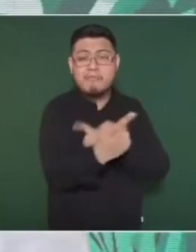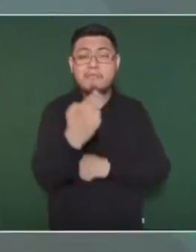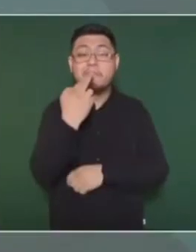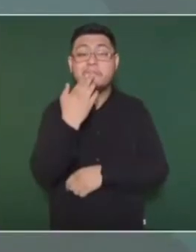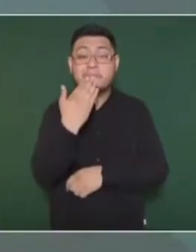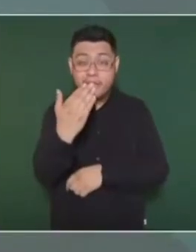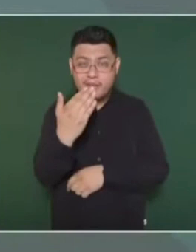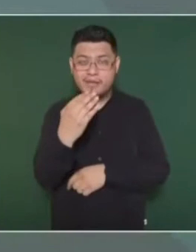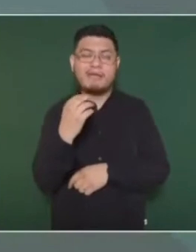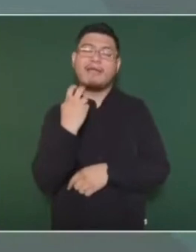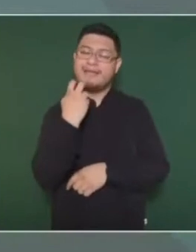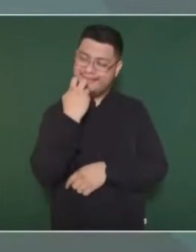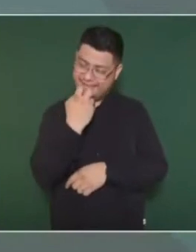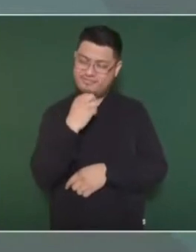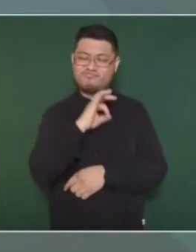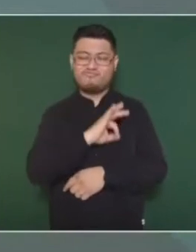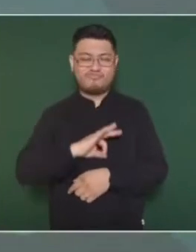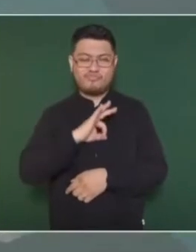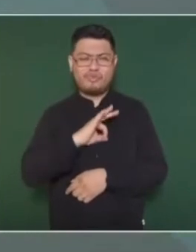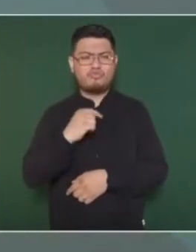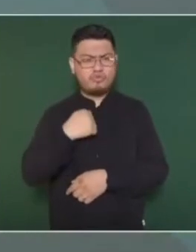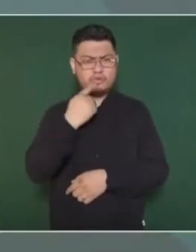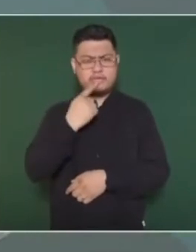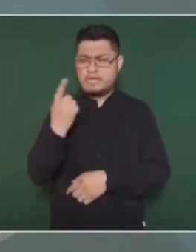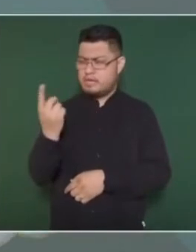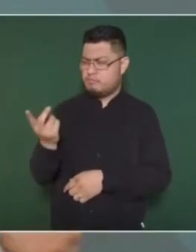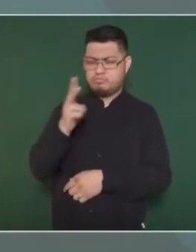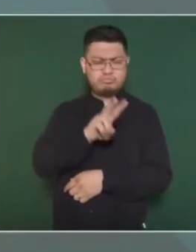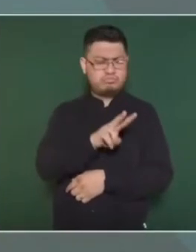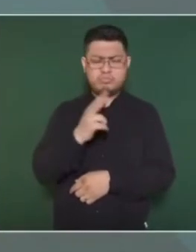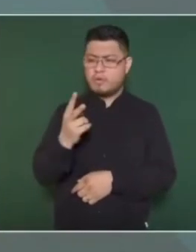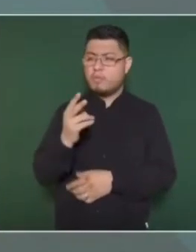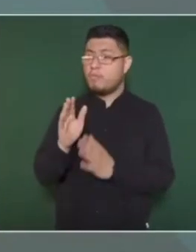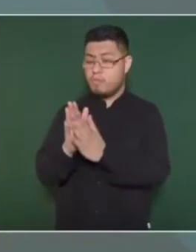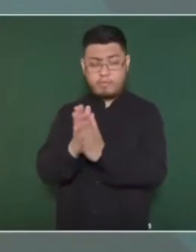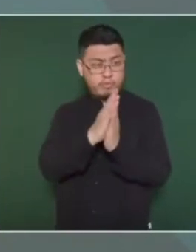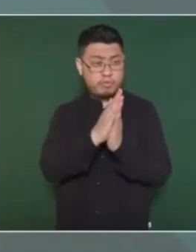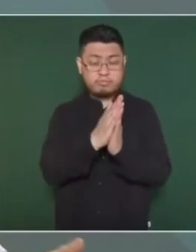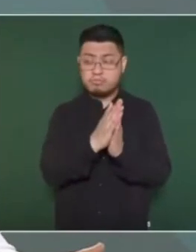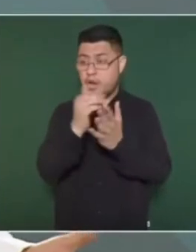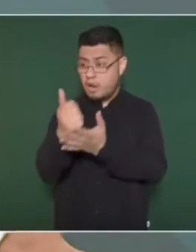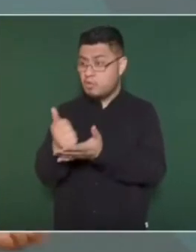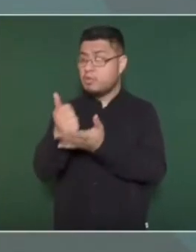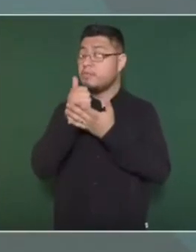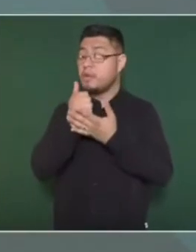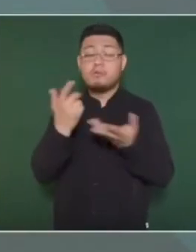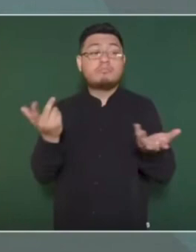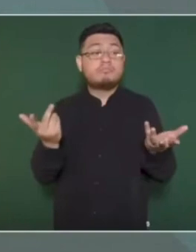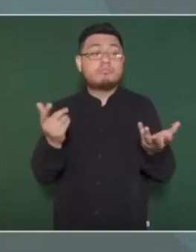Entonces, les dije a las dos, ayúdenme, ¿cómo le hacemos?